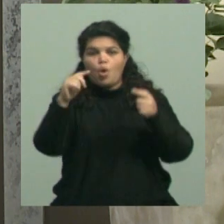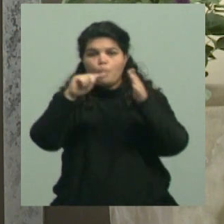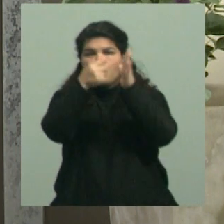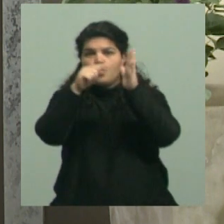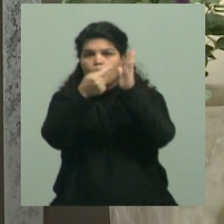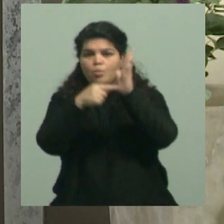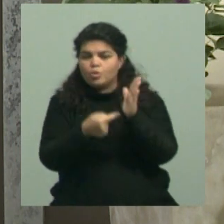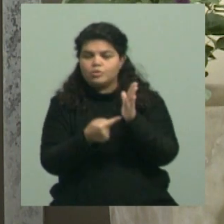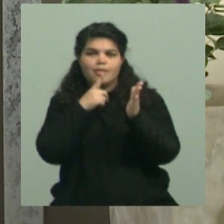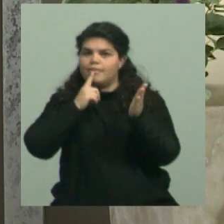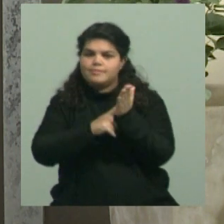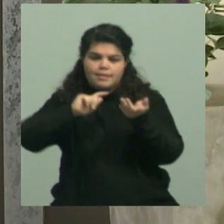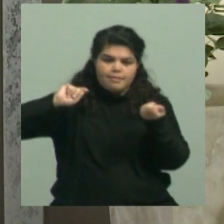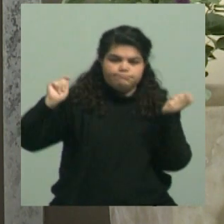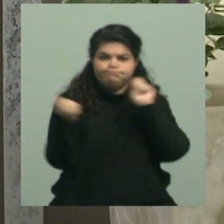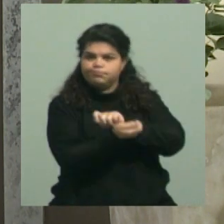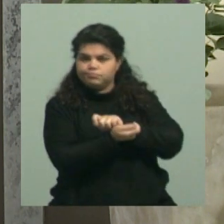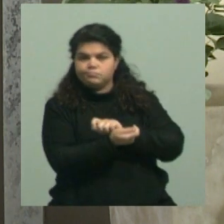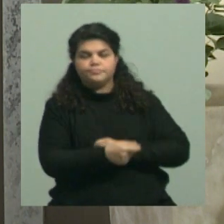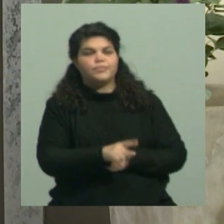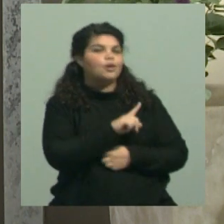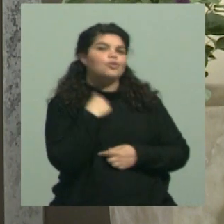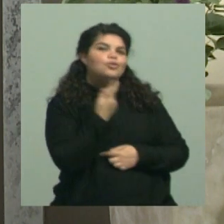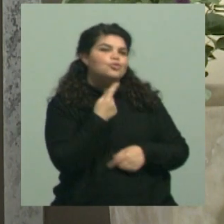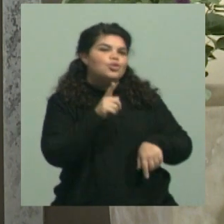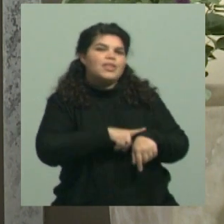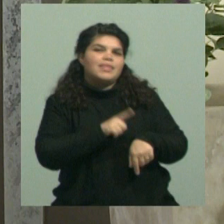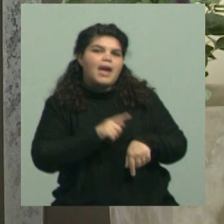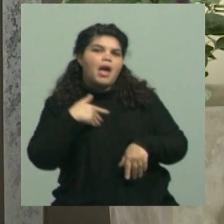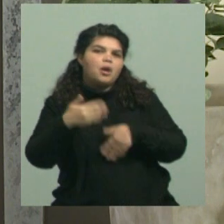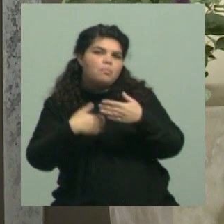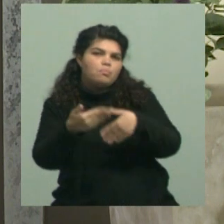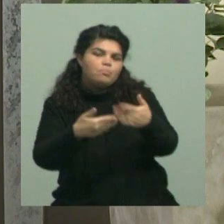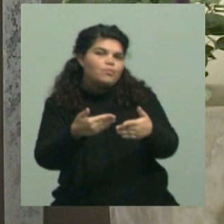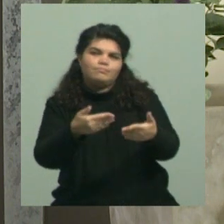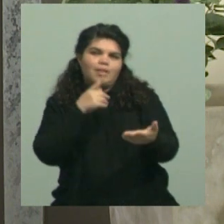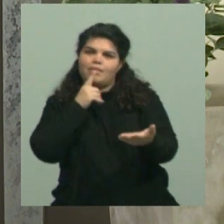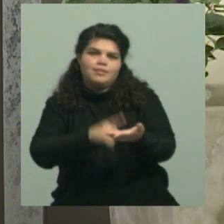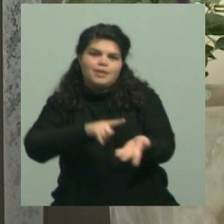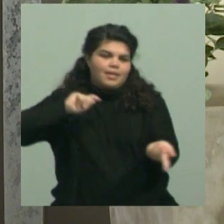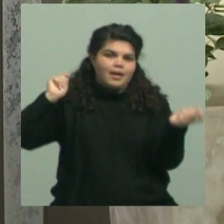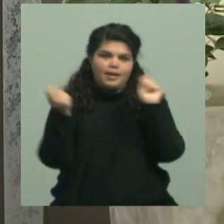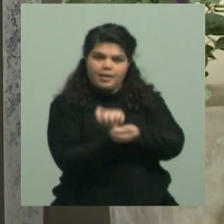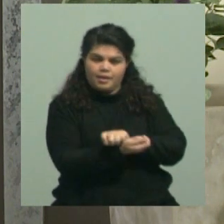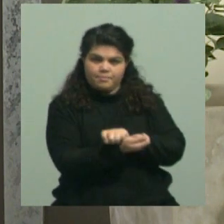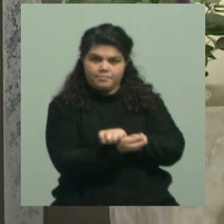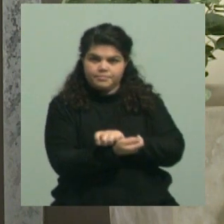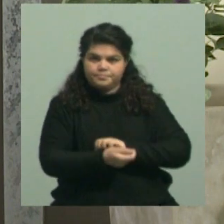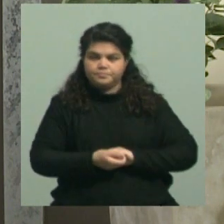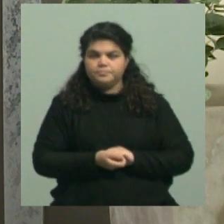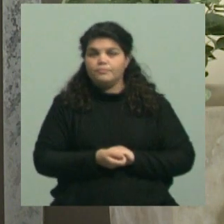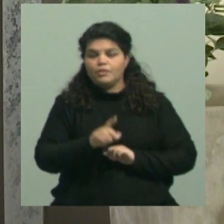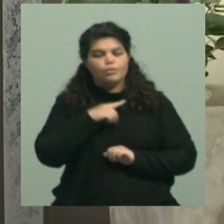Sí, hemos redefinido, digamos, el tiempo dentro del cual se van a llevar a cabo esas obras. Digamos, continuamos trabajando